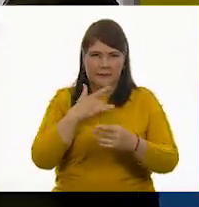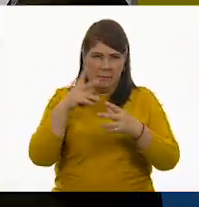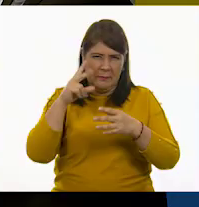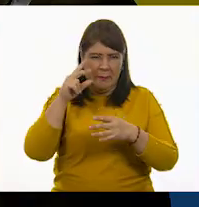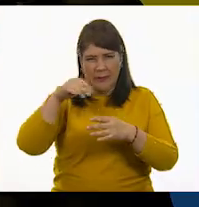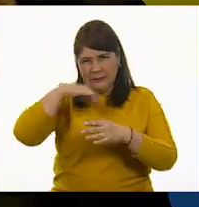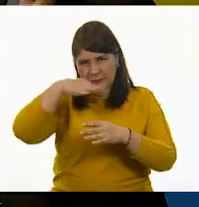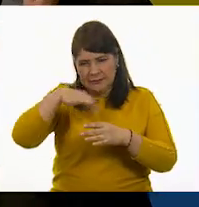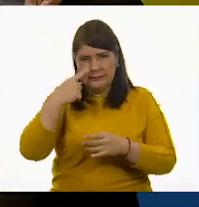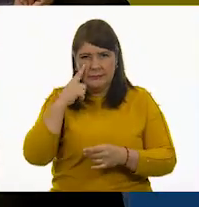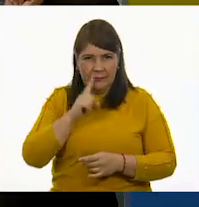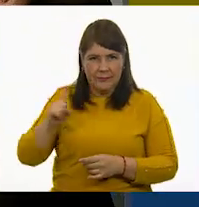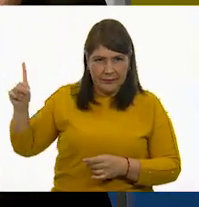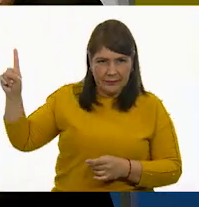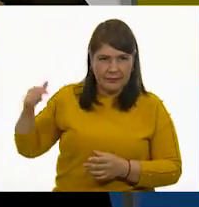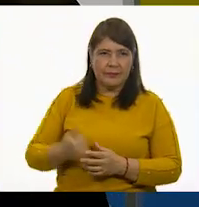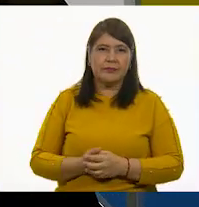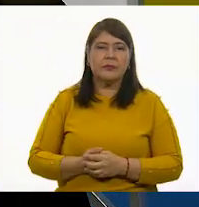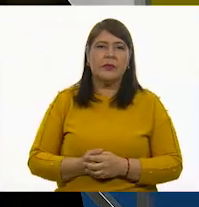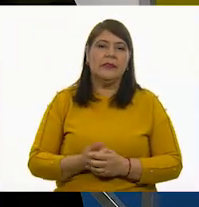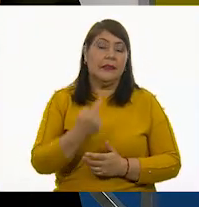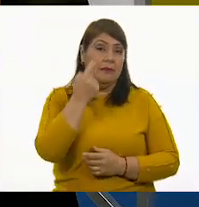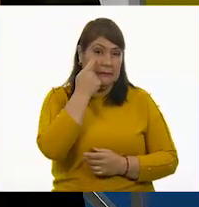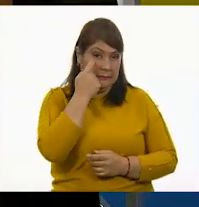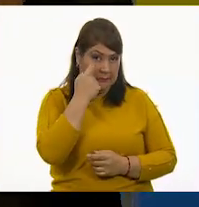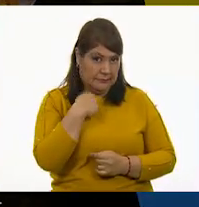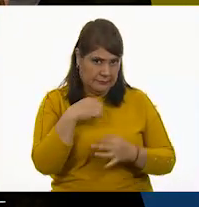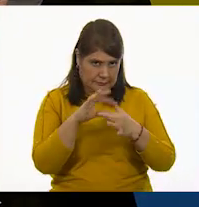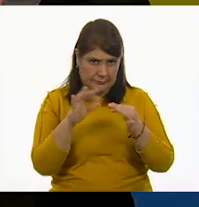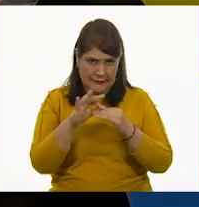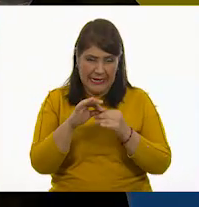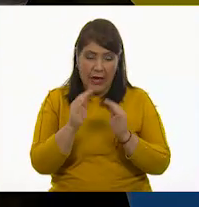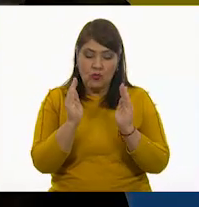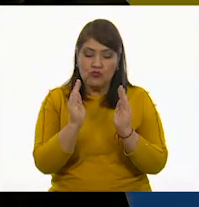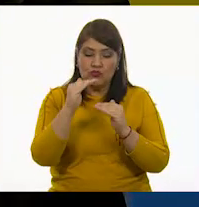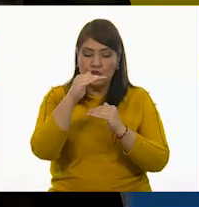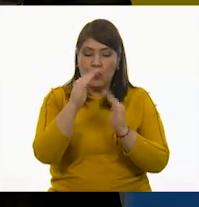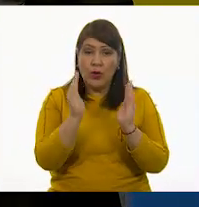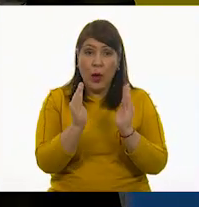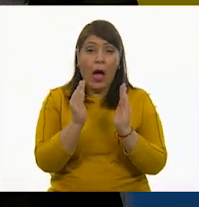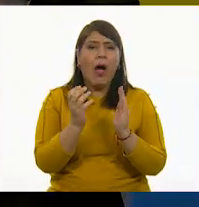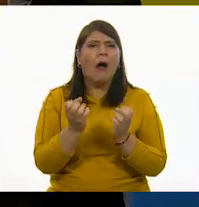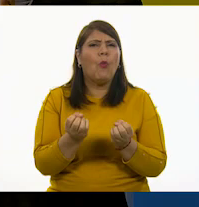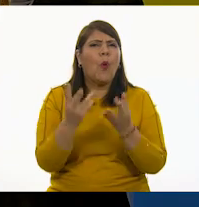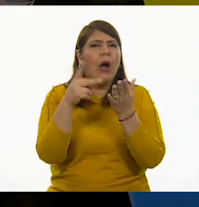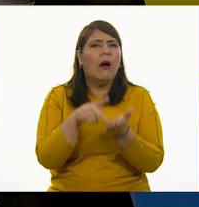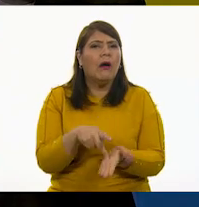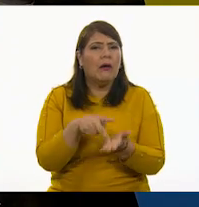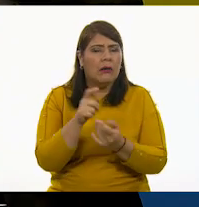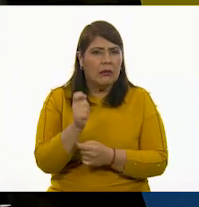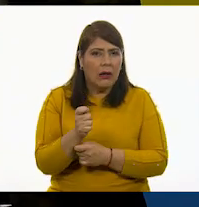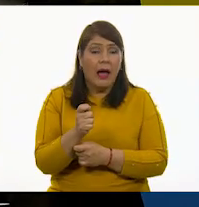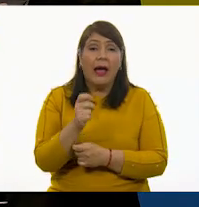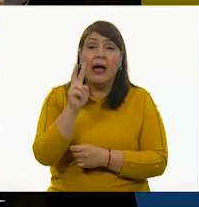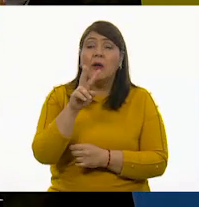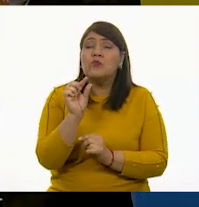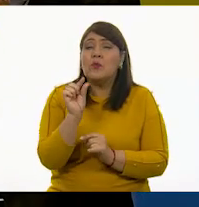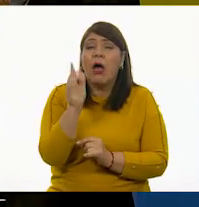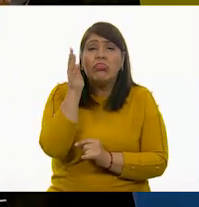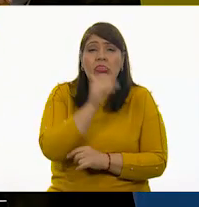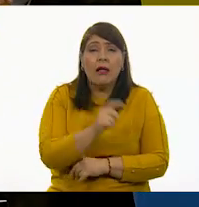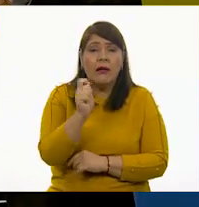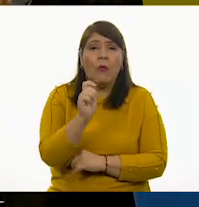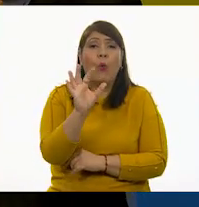ver, maestro. Fíjate bien, yo acabo de decir que esa bolsita pesa 42 gramos.